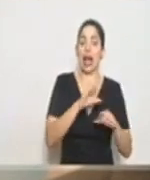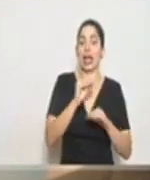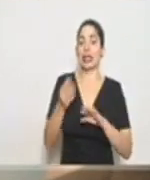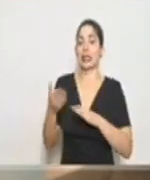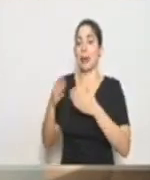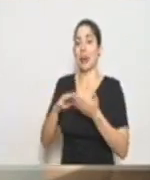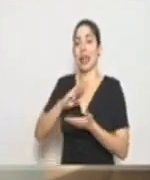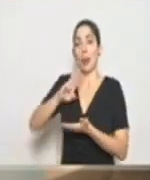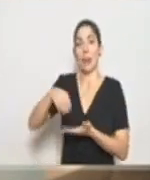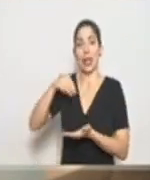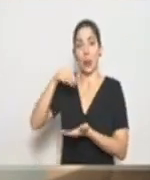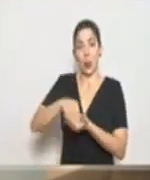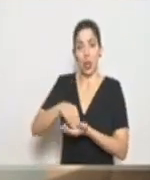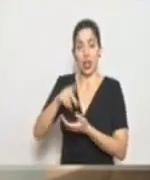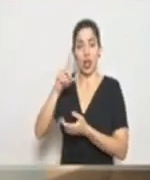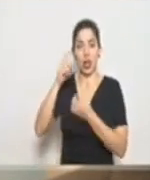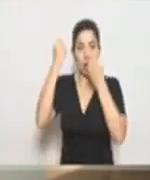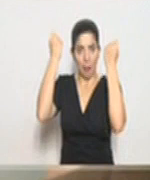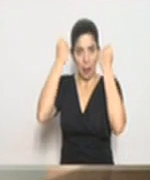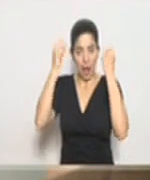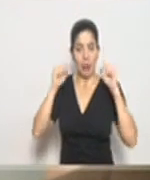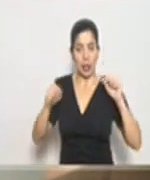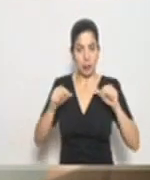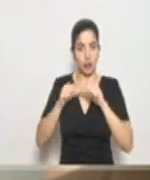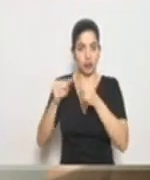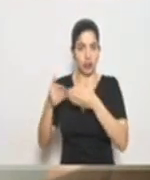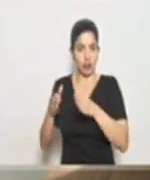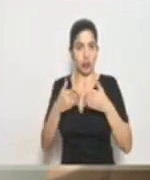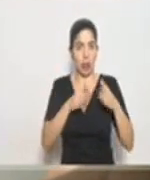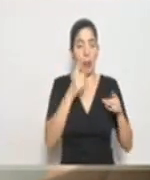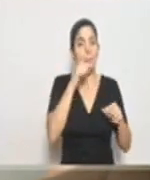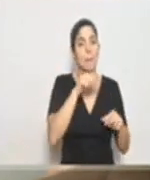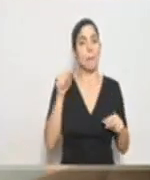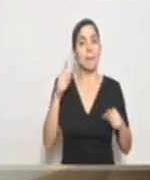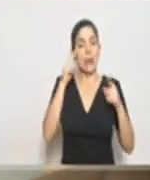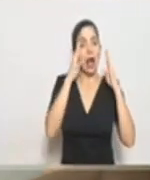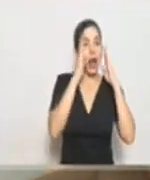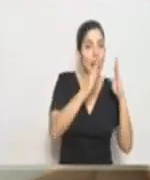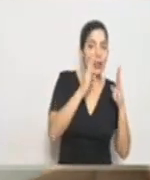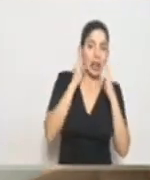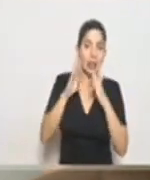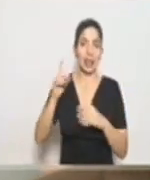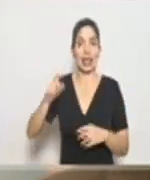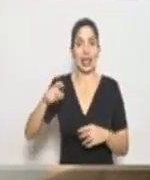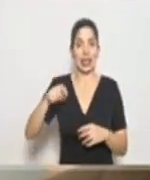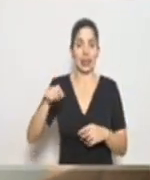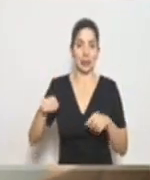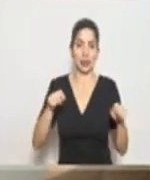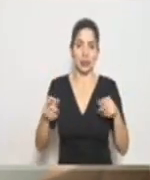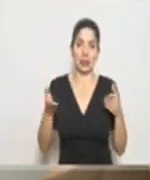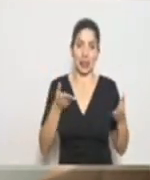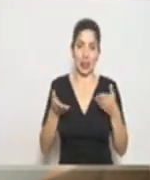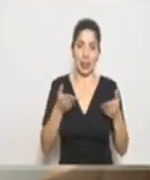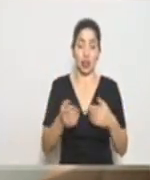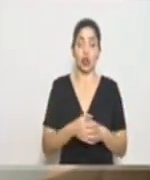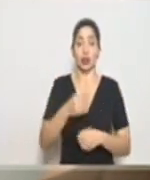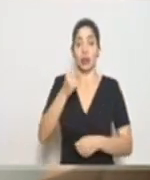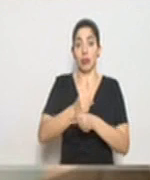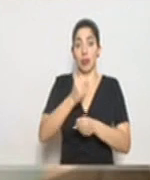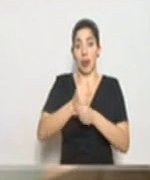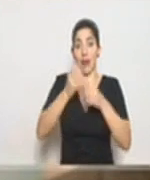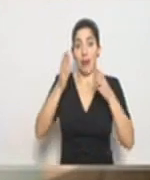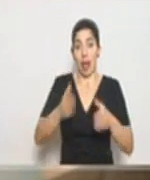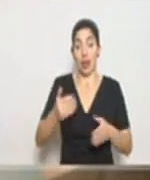cementerio metropolitano ubicado en Pavas, para atender las necesidades requeridas en este servicio. Los funcionarios que